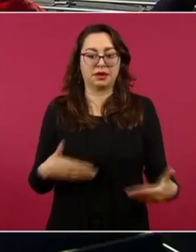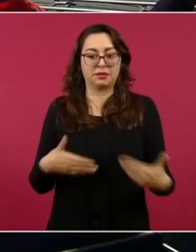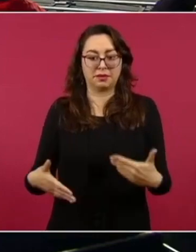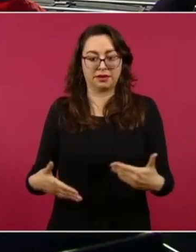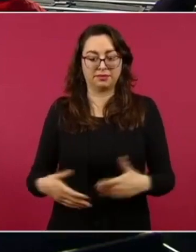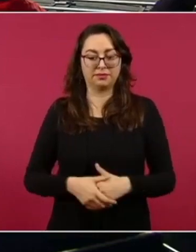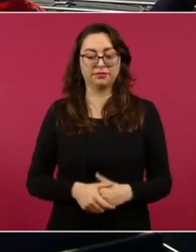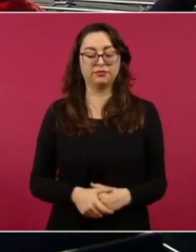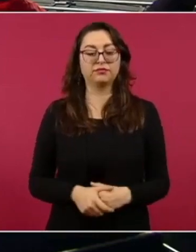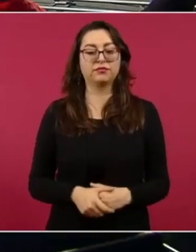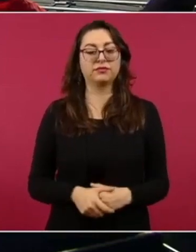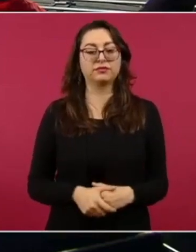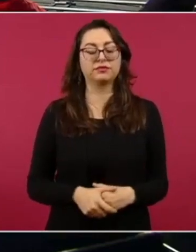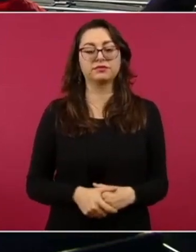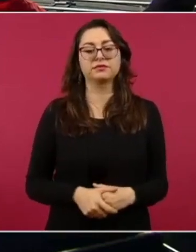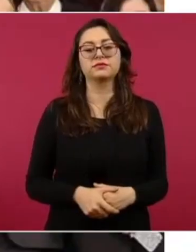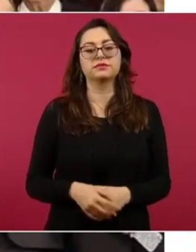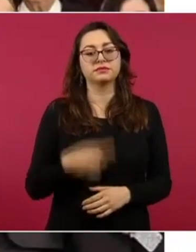Ahí están juntos ya,